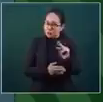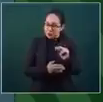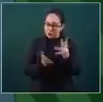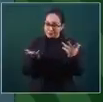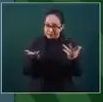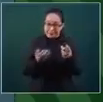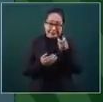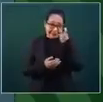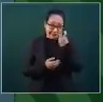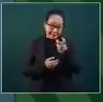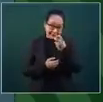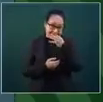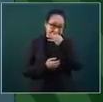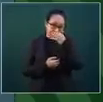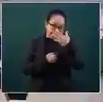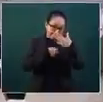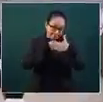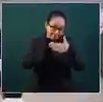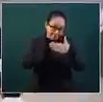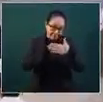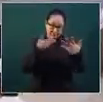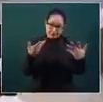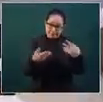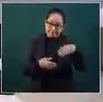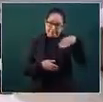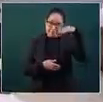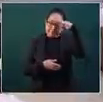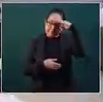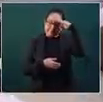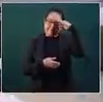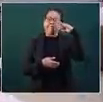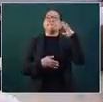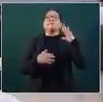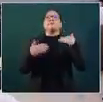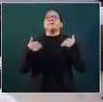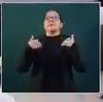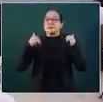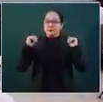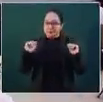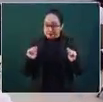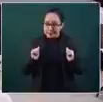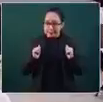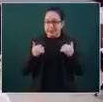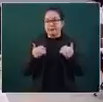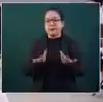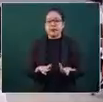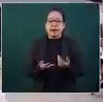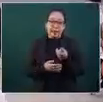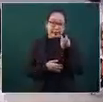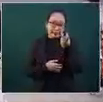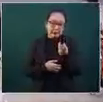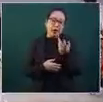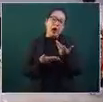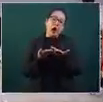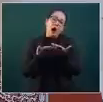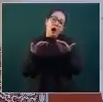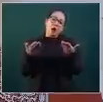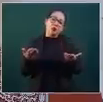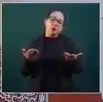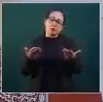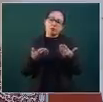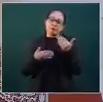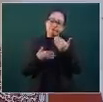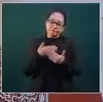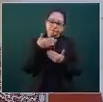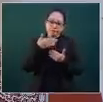tenerse en cuenta y por eso estamos vacunando más